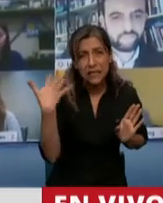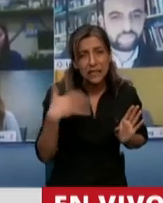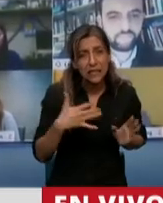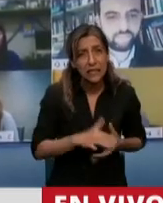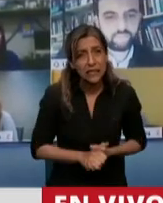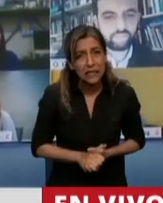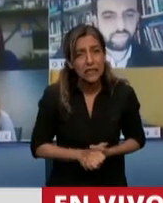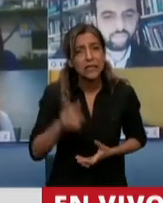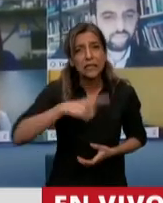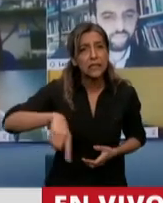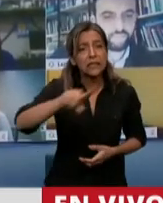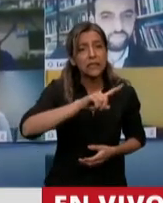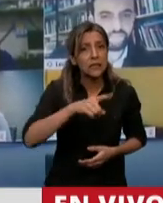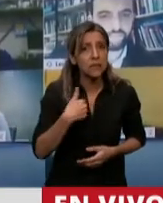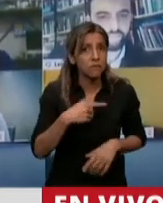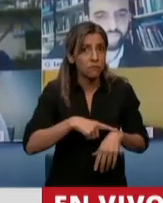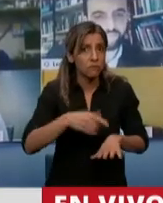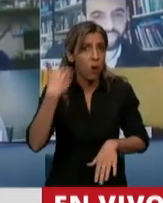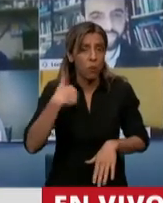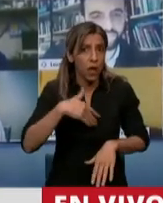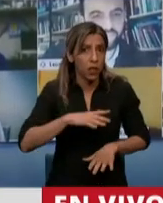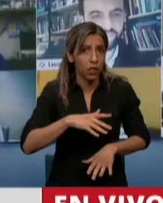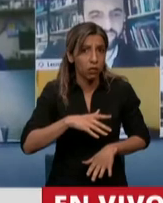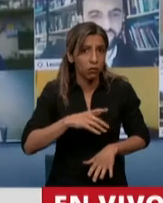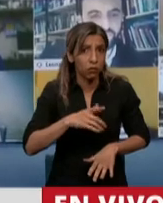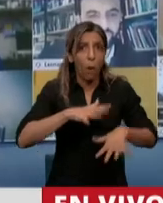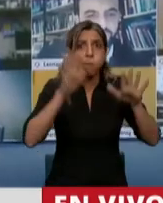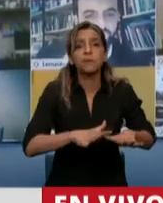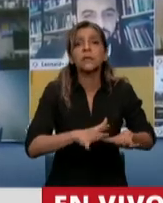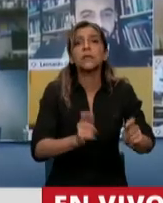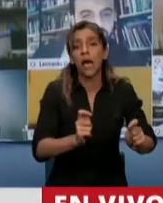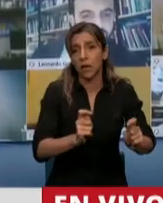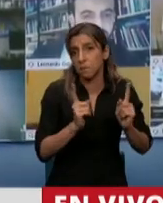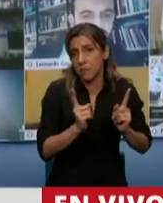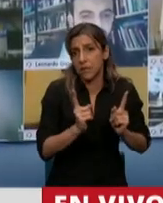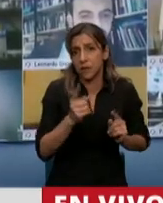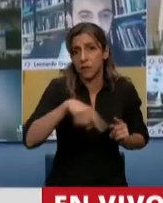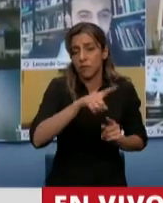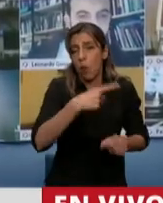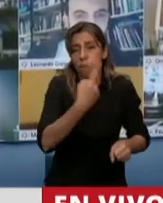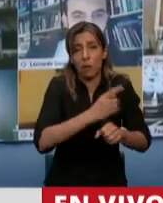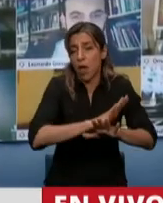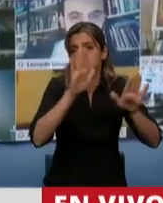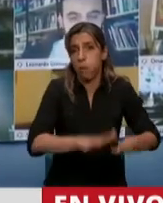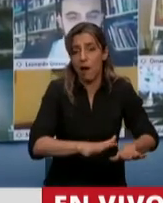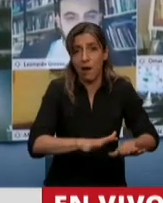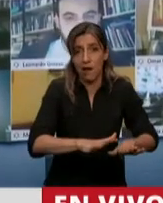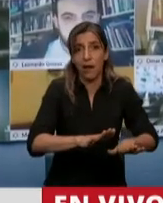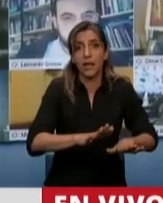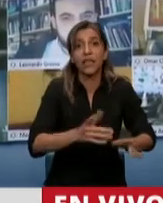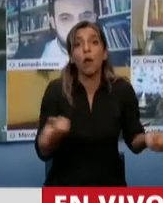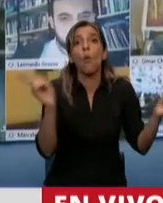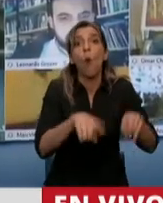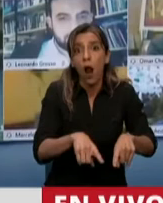primeros en verse afectados y van a ser los últimos en comenzar a ver la reactivación. Por eso,